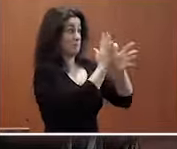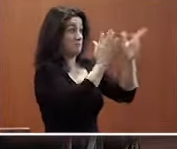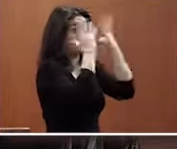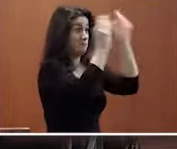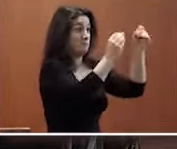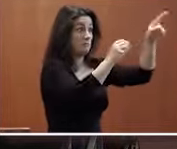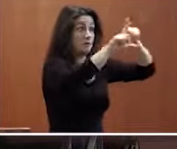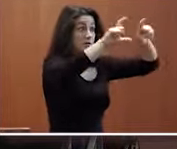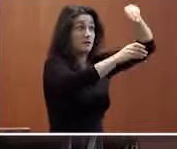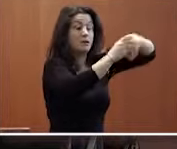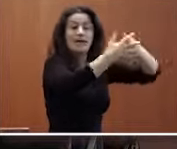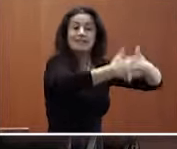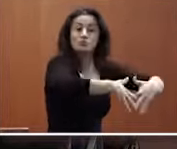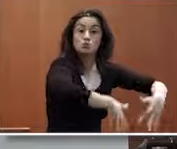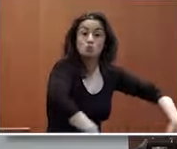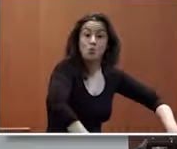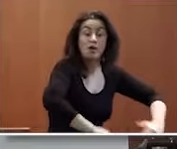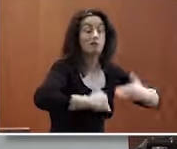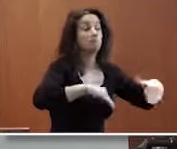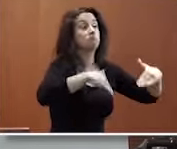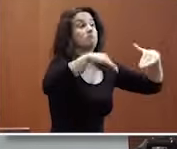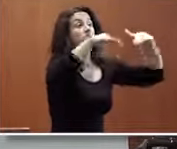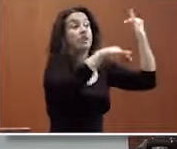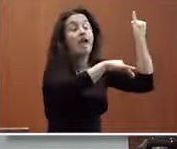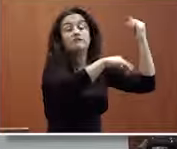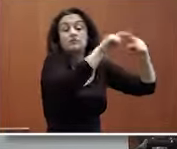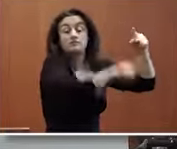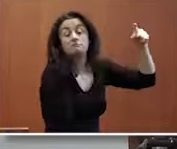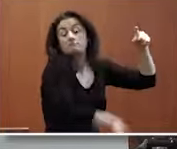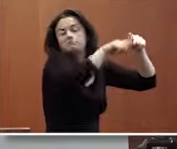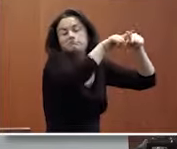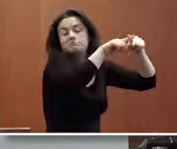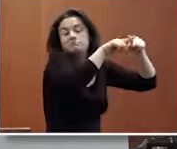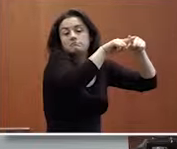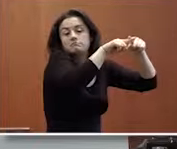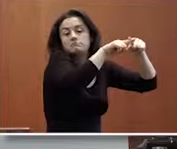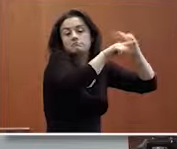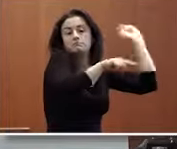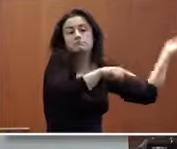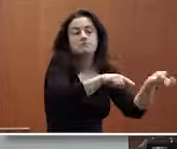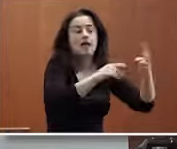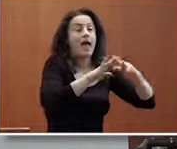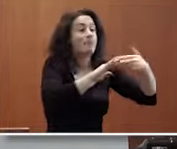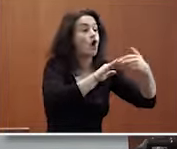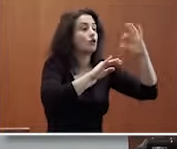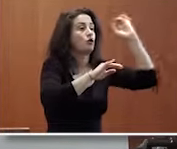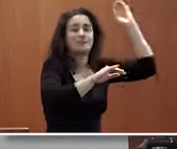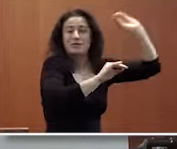a sus estructuras internas a comités de dirección a sus stakeholders a sus accionistas